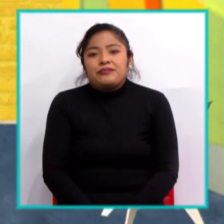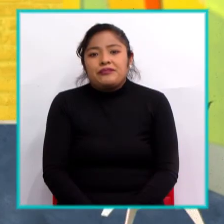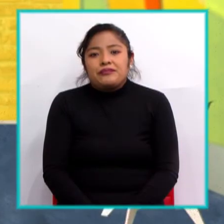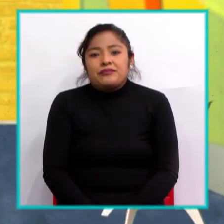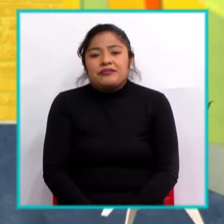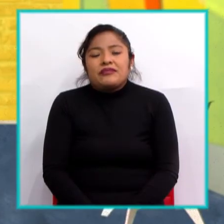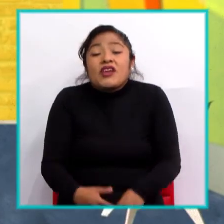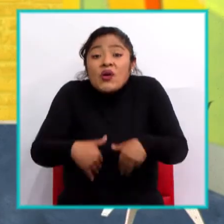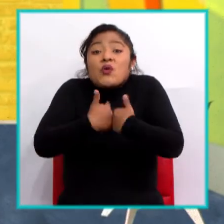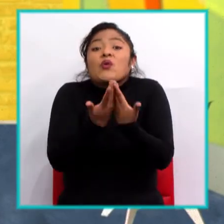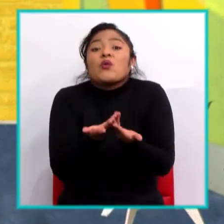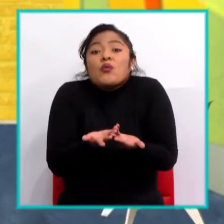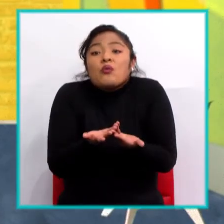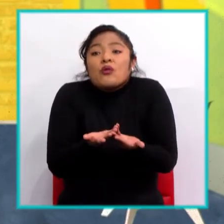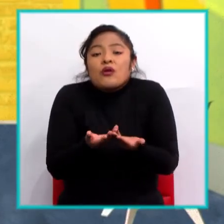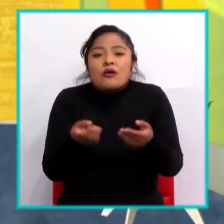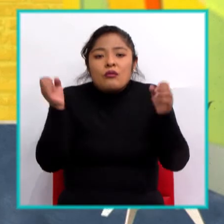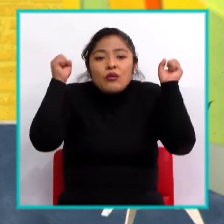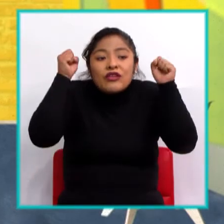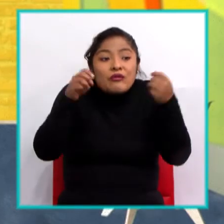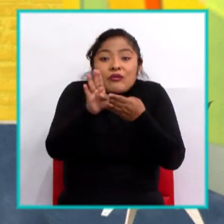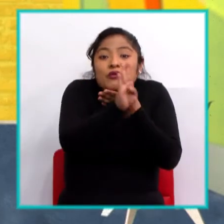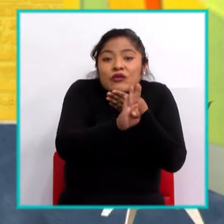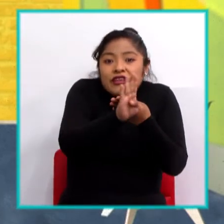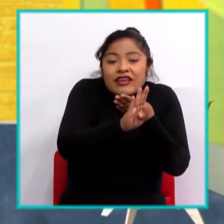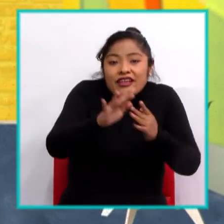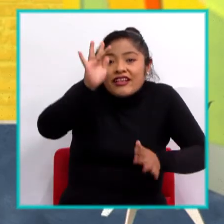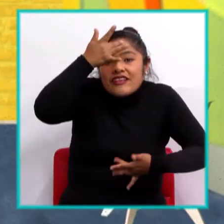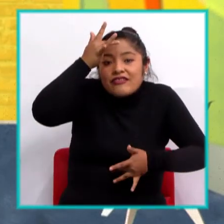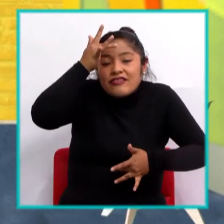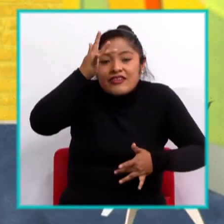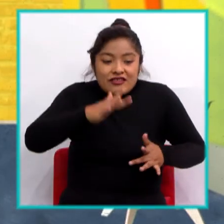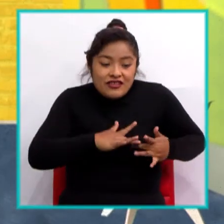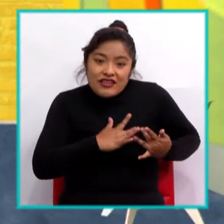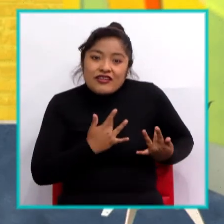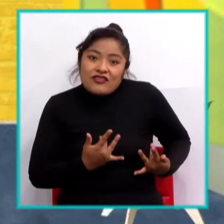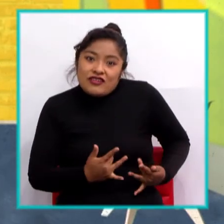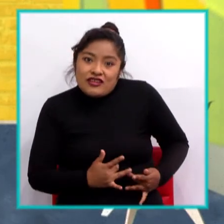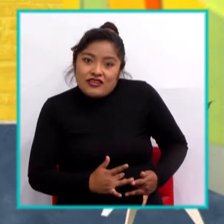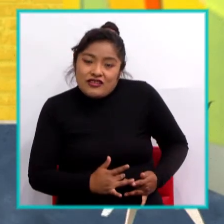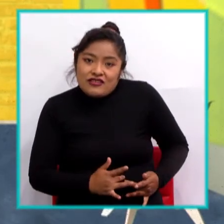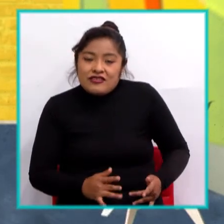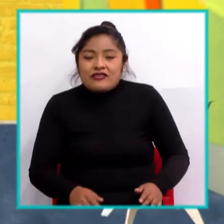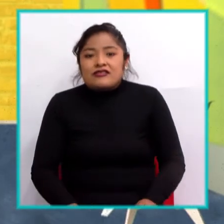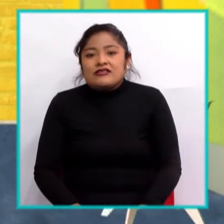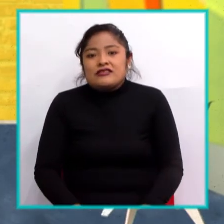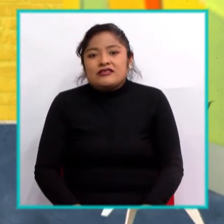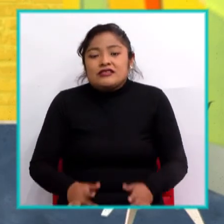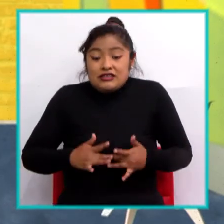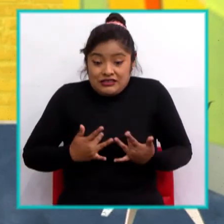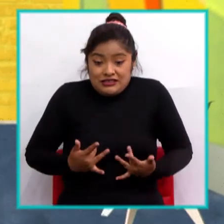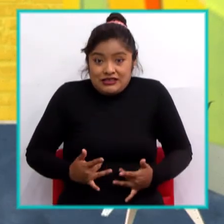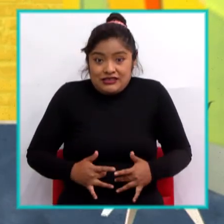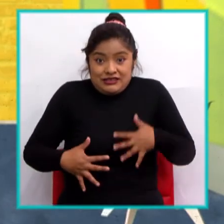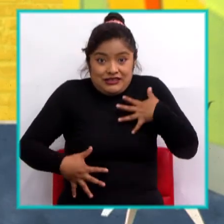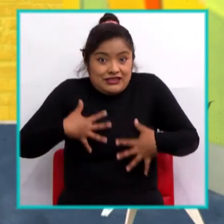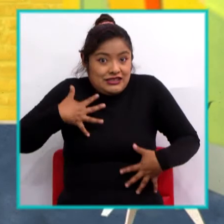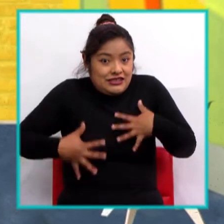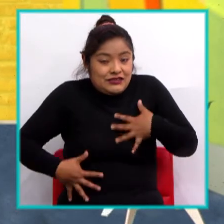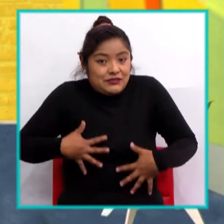¿Cómo podemos prevenir las enfermedades cardiovasculares o del sistema circulatorio?